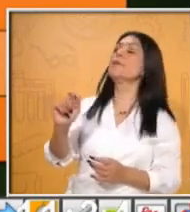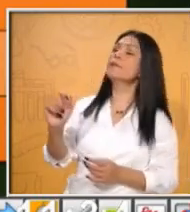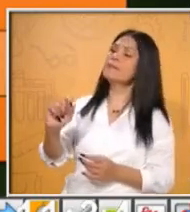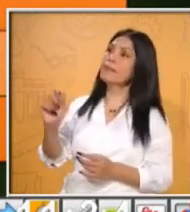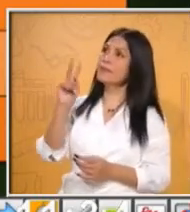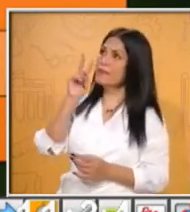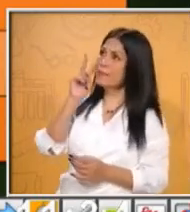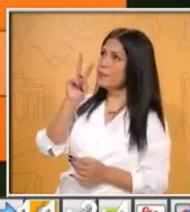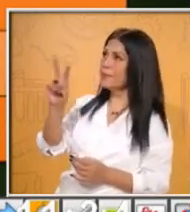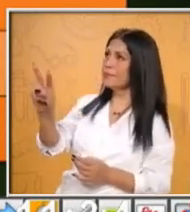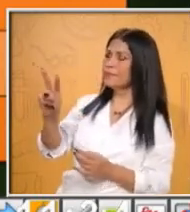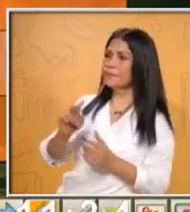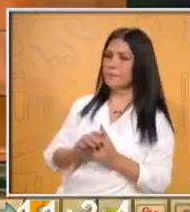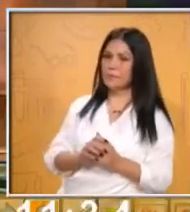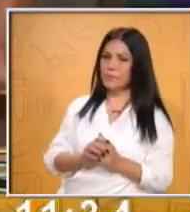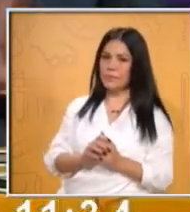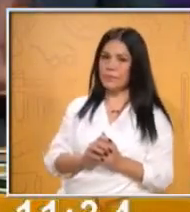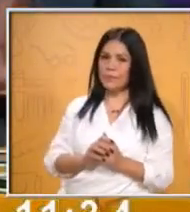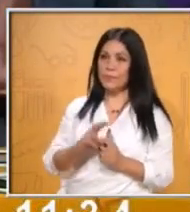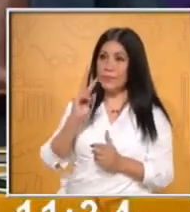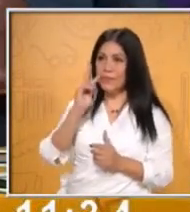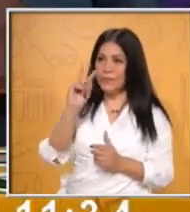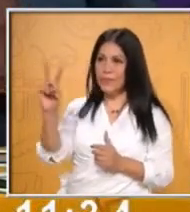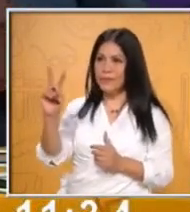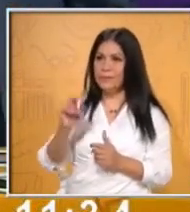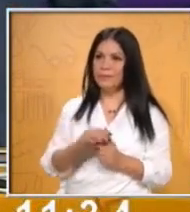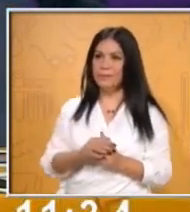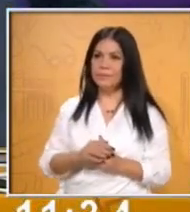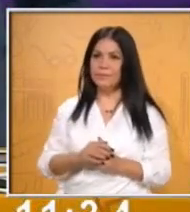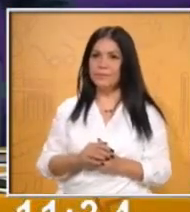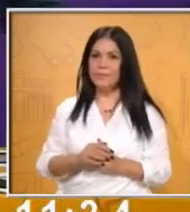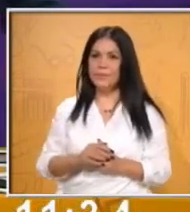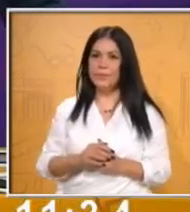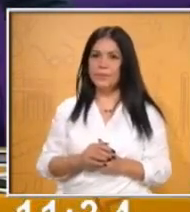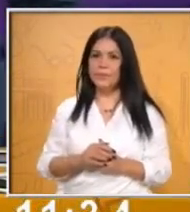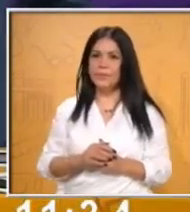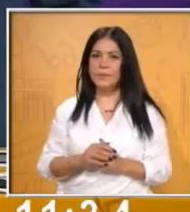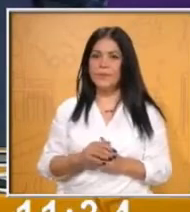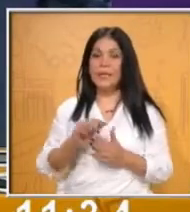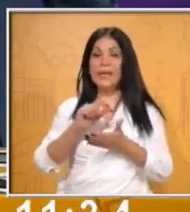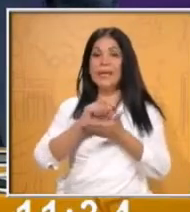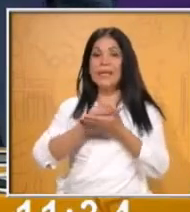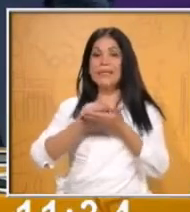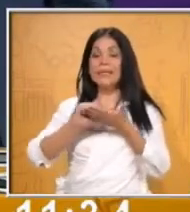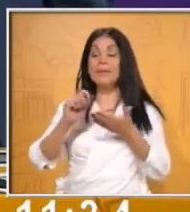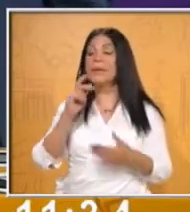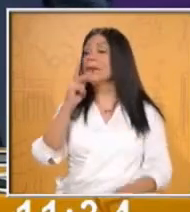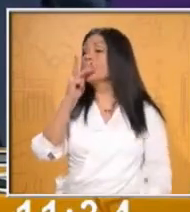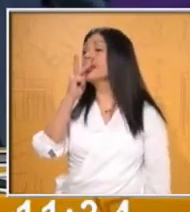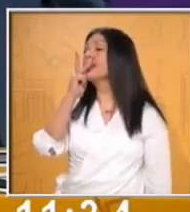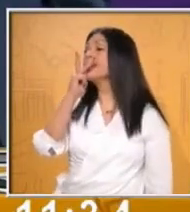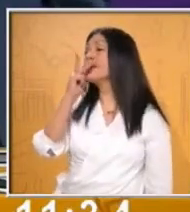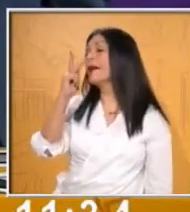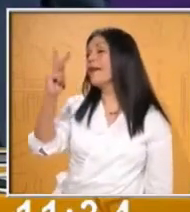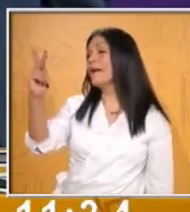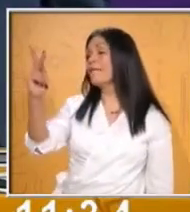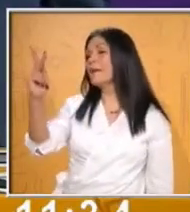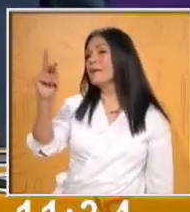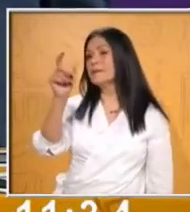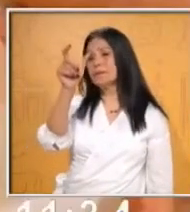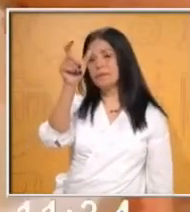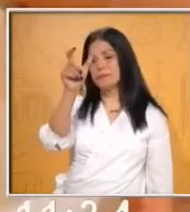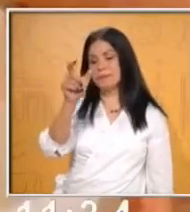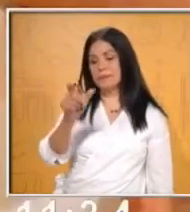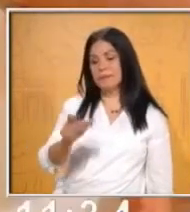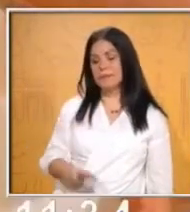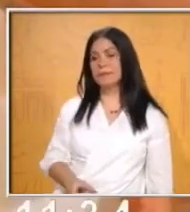ayudarme aquí por favor. Vamos a escribir una serie de palabras en la primer columna, que